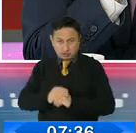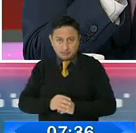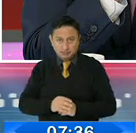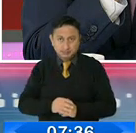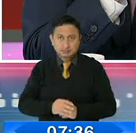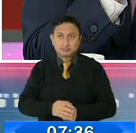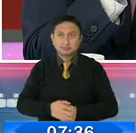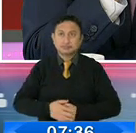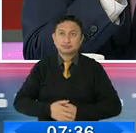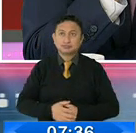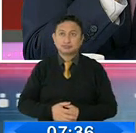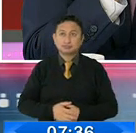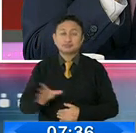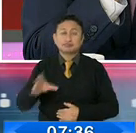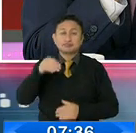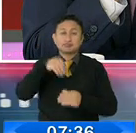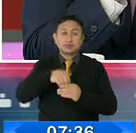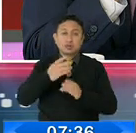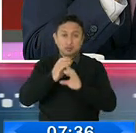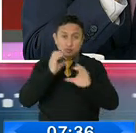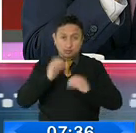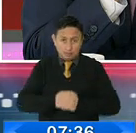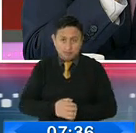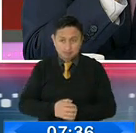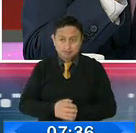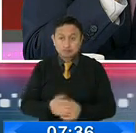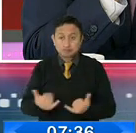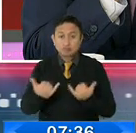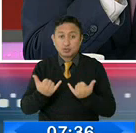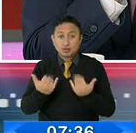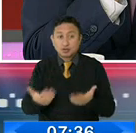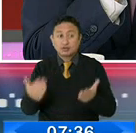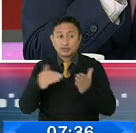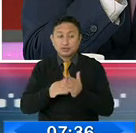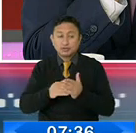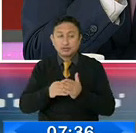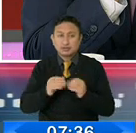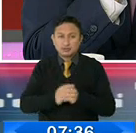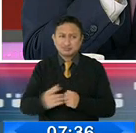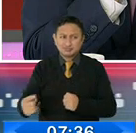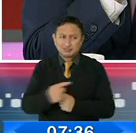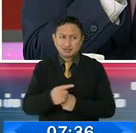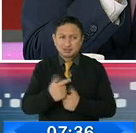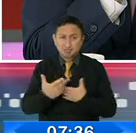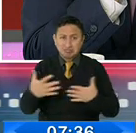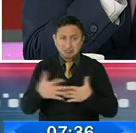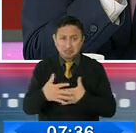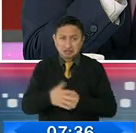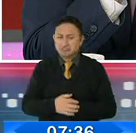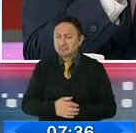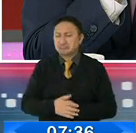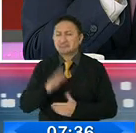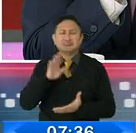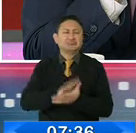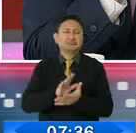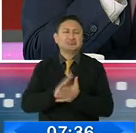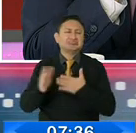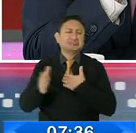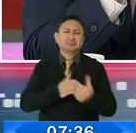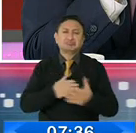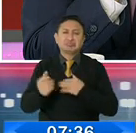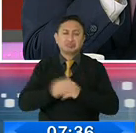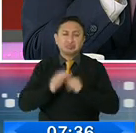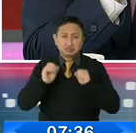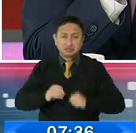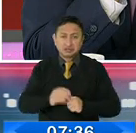las aglomeraciones dentro, dentro del grupo. Ahora, reitero, se ha ido perdiendo un poco el, el, el, el miedo y esta, y esa, y esa